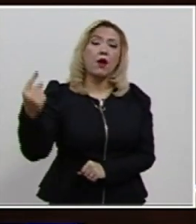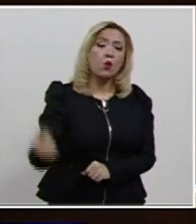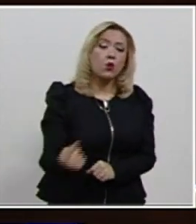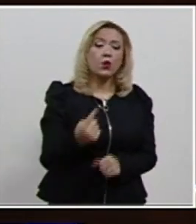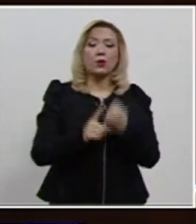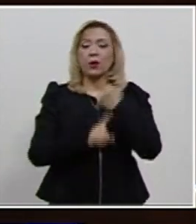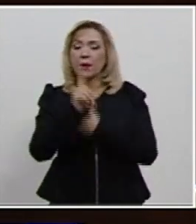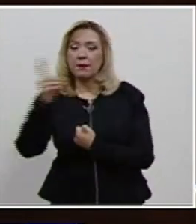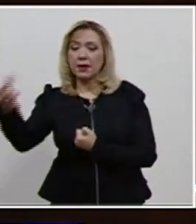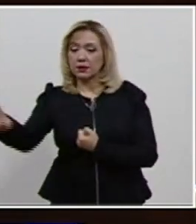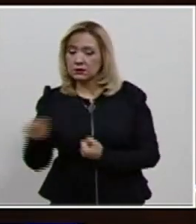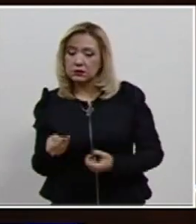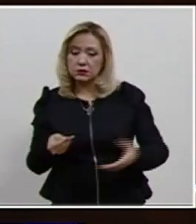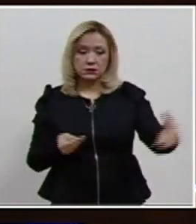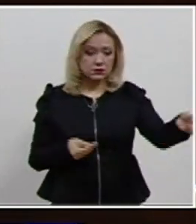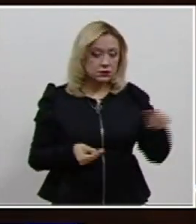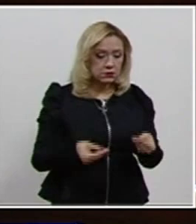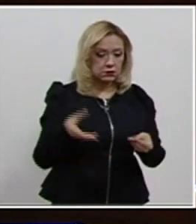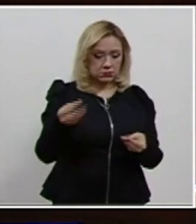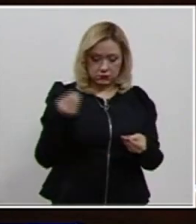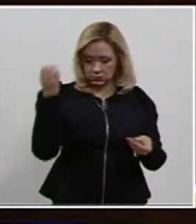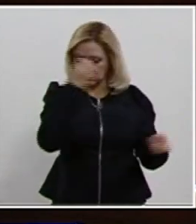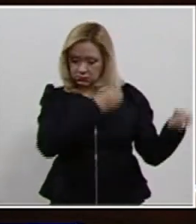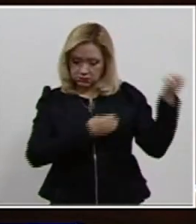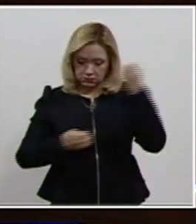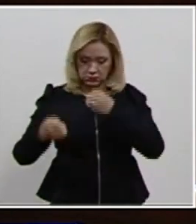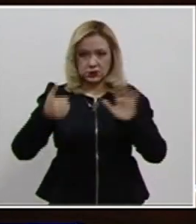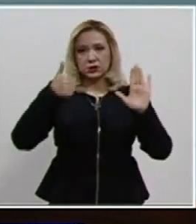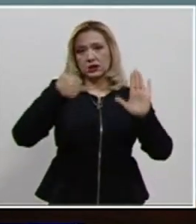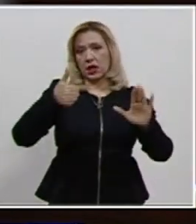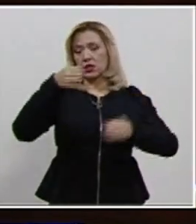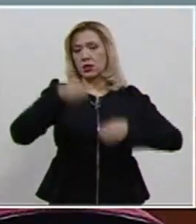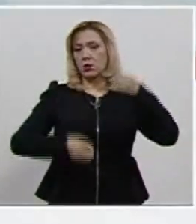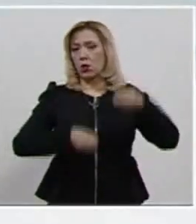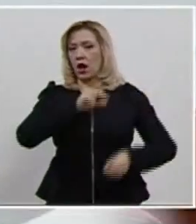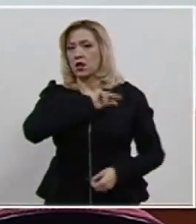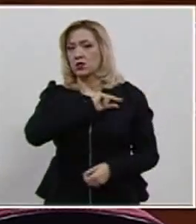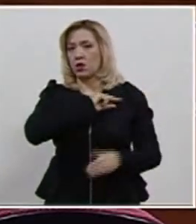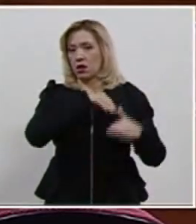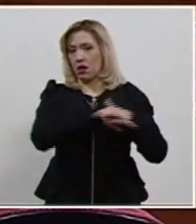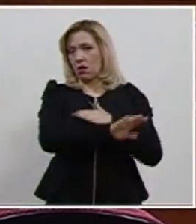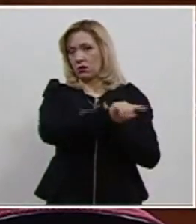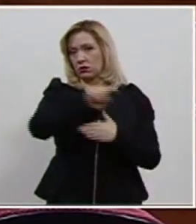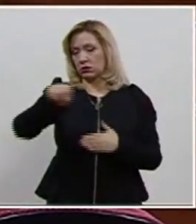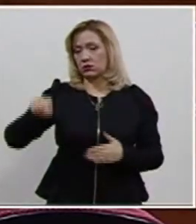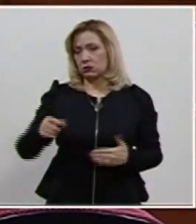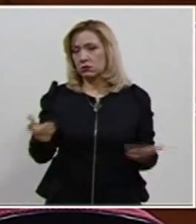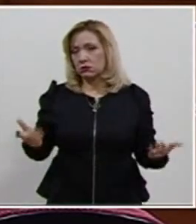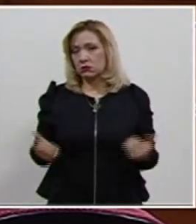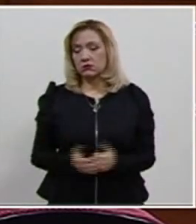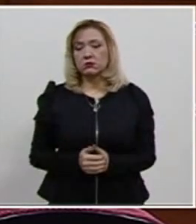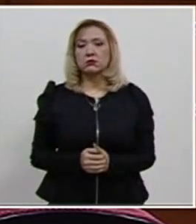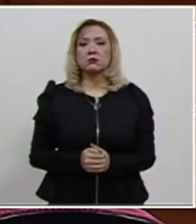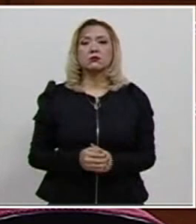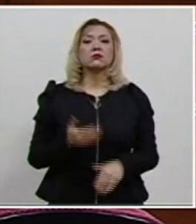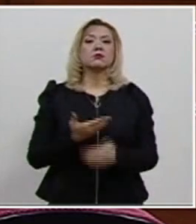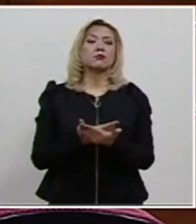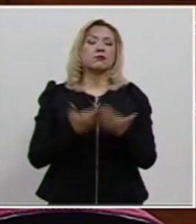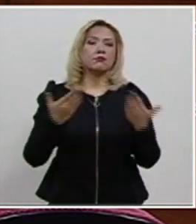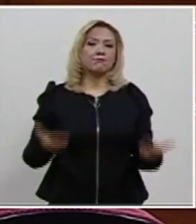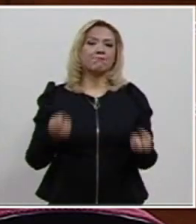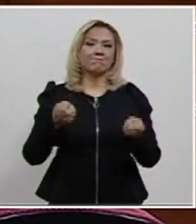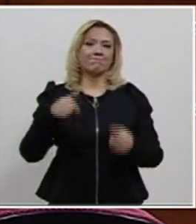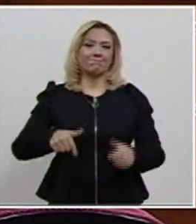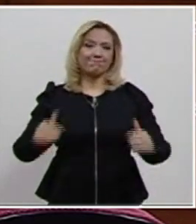que fueron sometidos al estudio de los seis tribunales colegiados. Es así pues que el Pleno de la Suprema